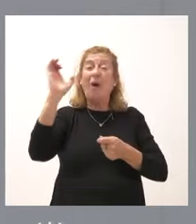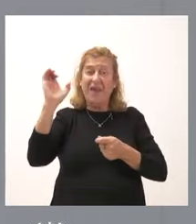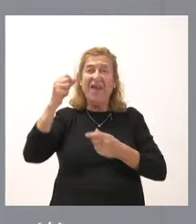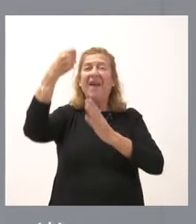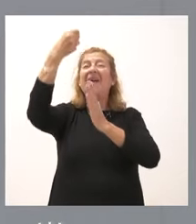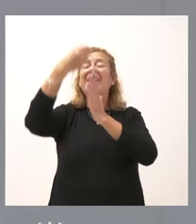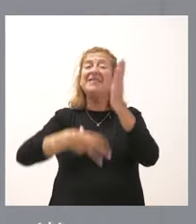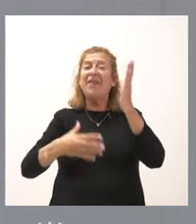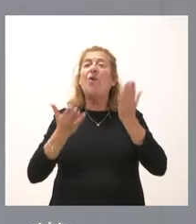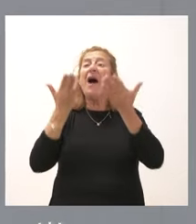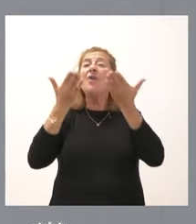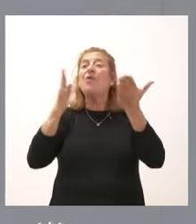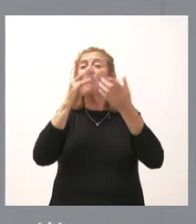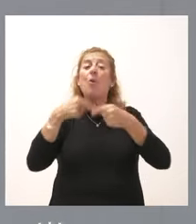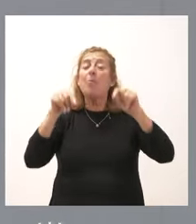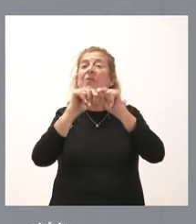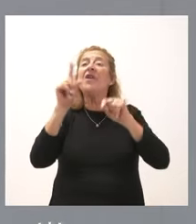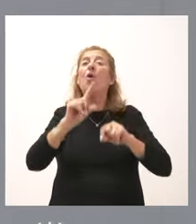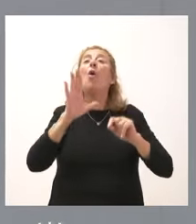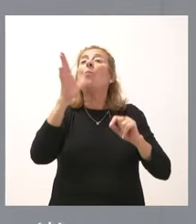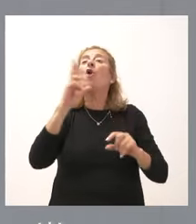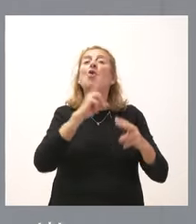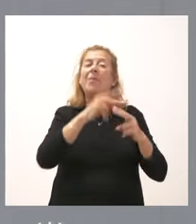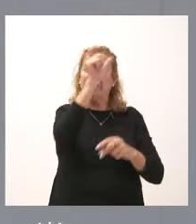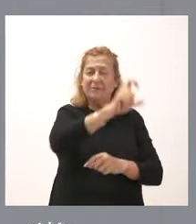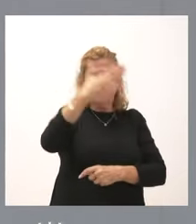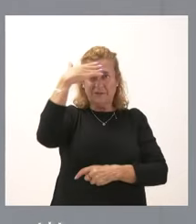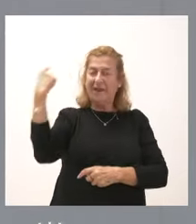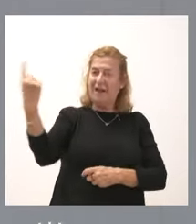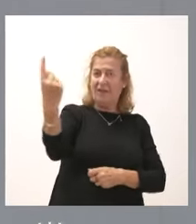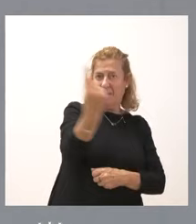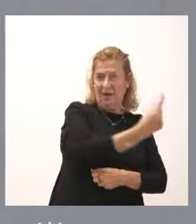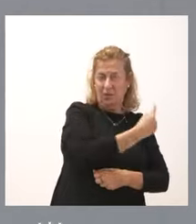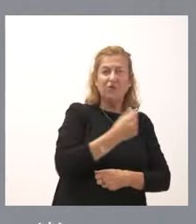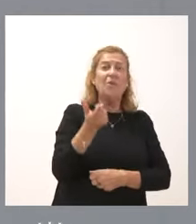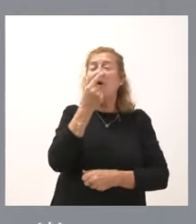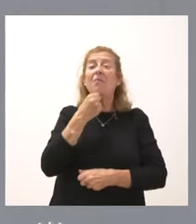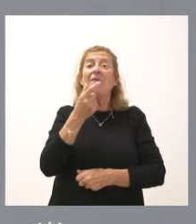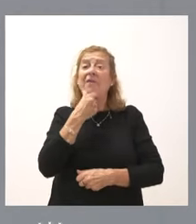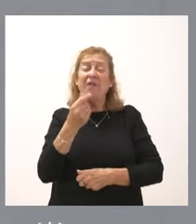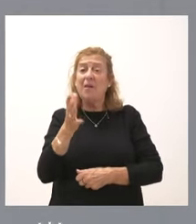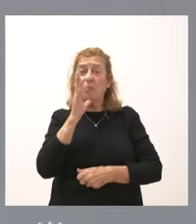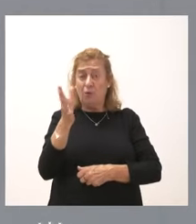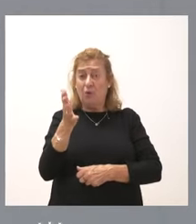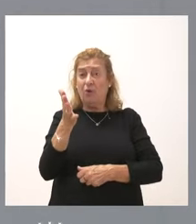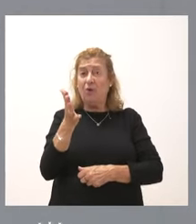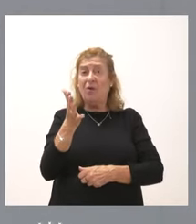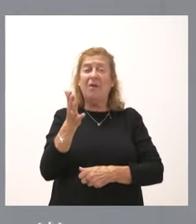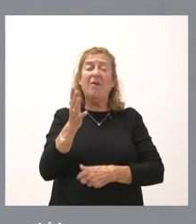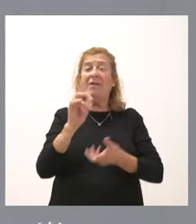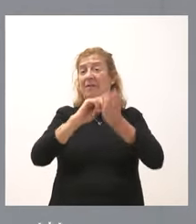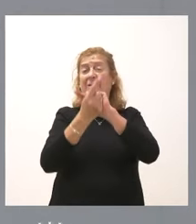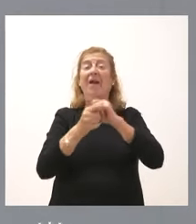listado de ayudas por provincia, sino el listado de ayudas por beneficiario. Ese es un procedimiento muy sencillo porque, en vez de hacer